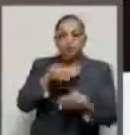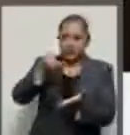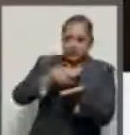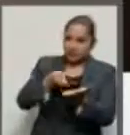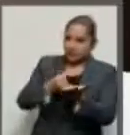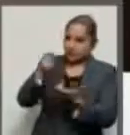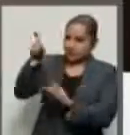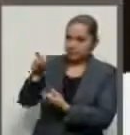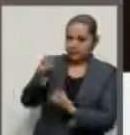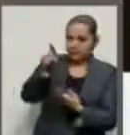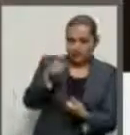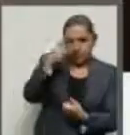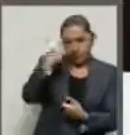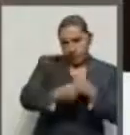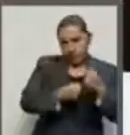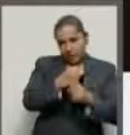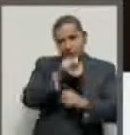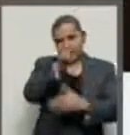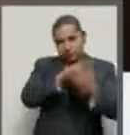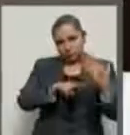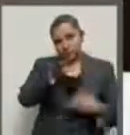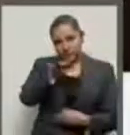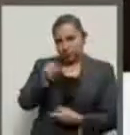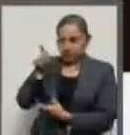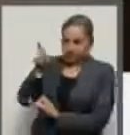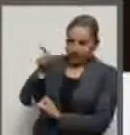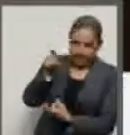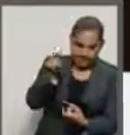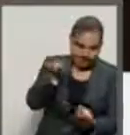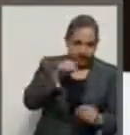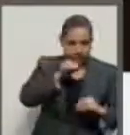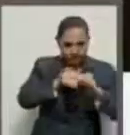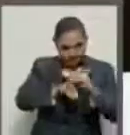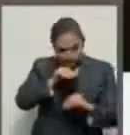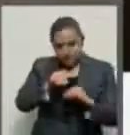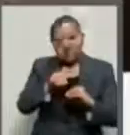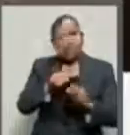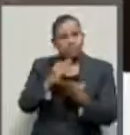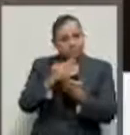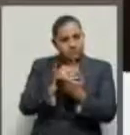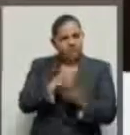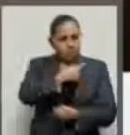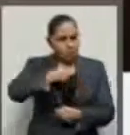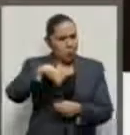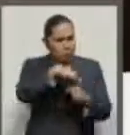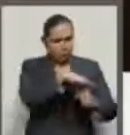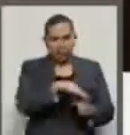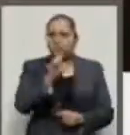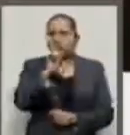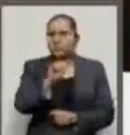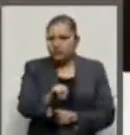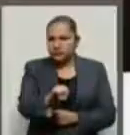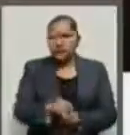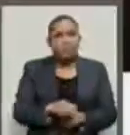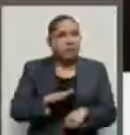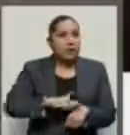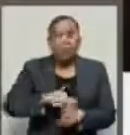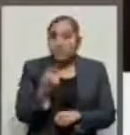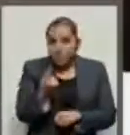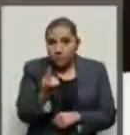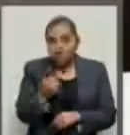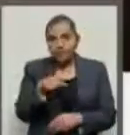del 2019. Se pronuncia en este sentido porque se plantea una